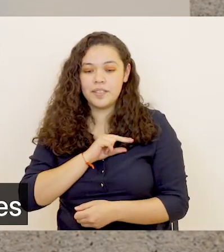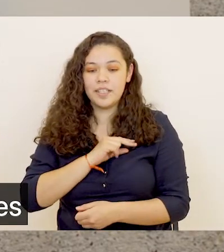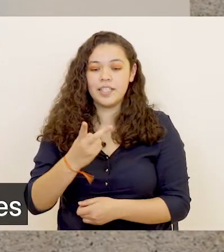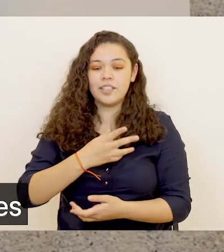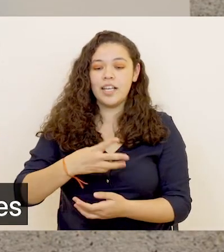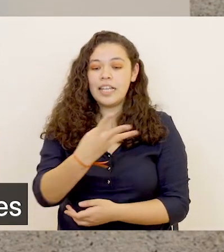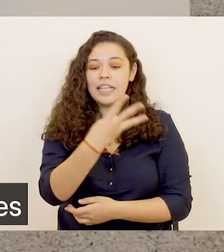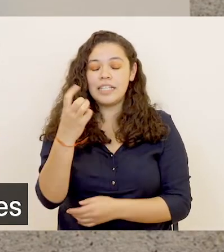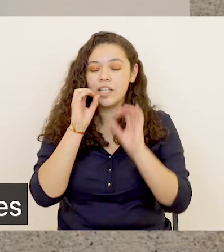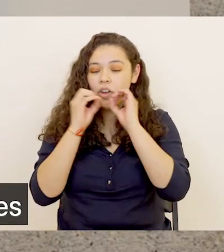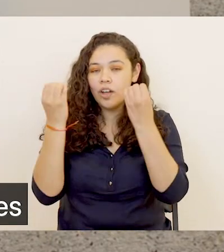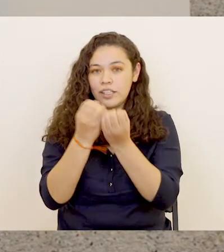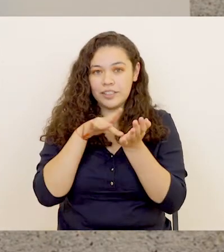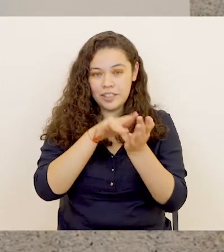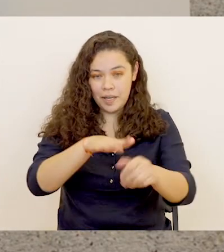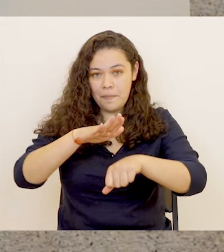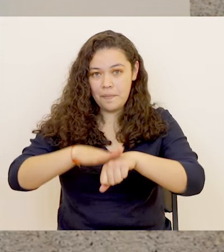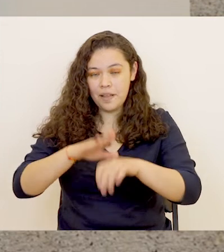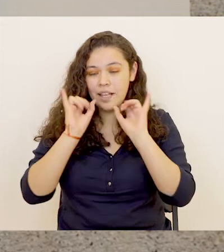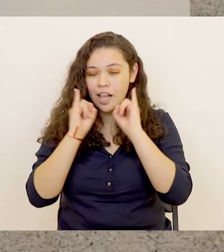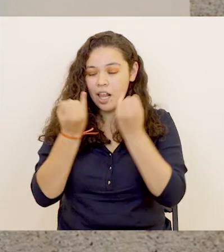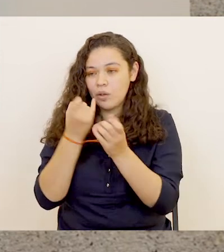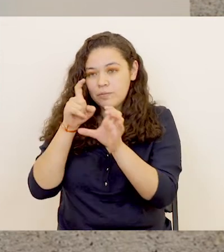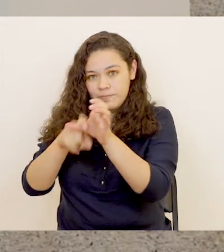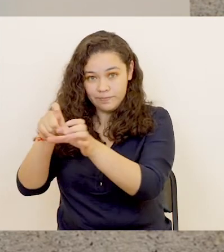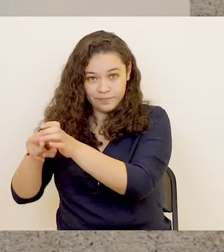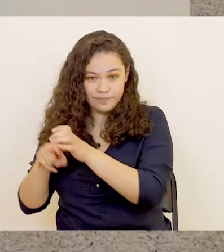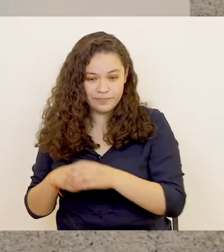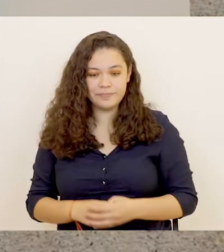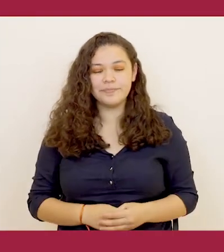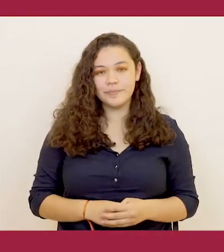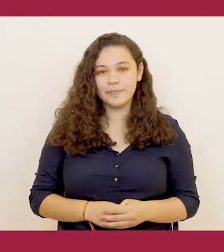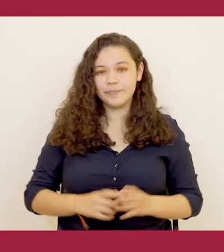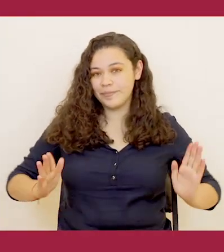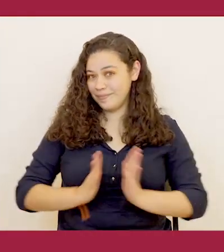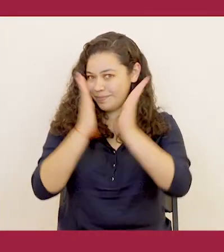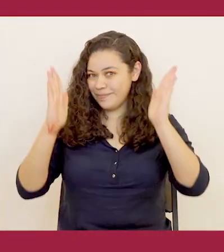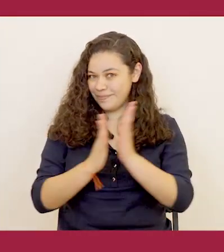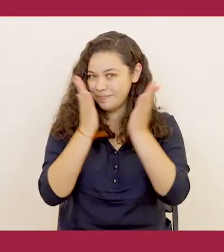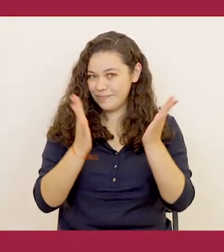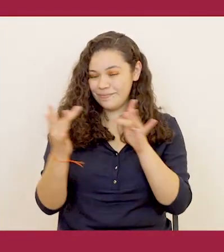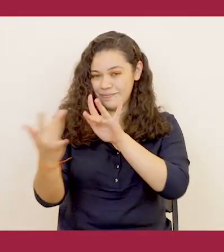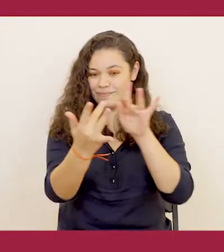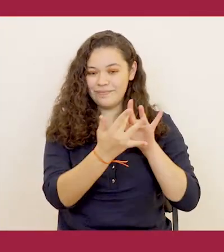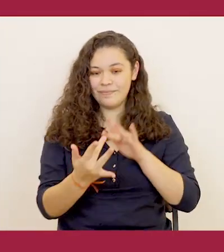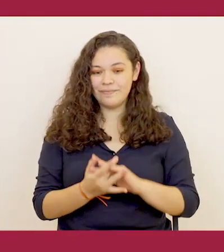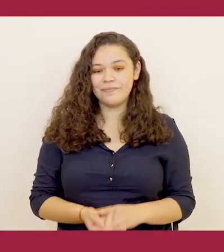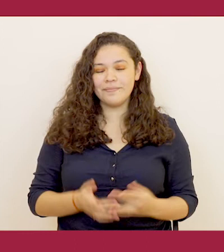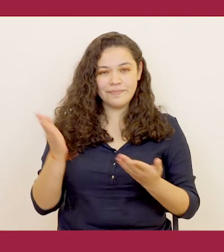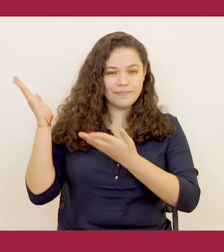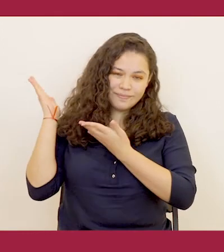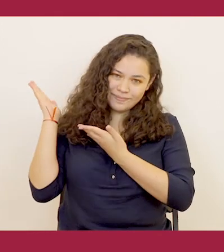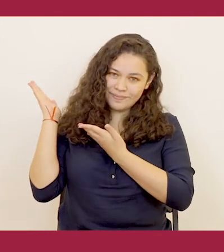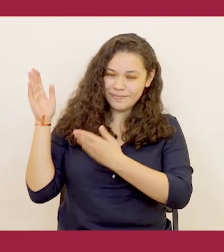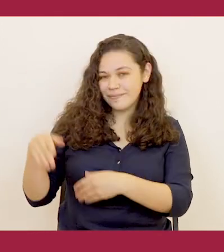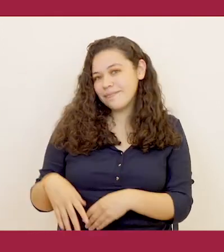a las más de 300 organizaciones que forman parte de la IAP. Participa. Contacta a jorge